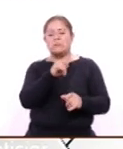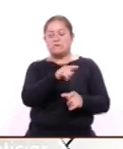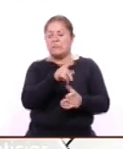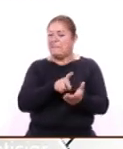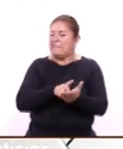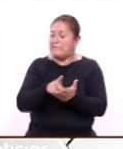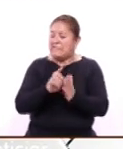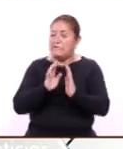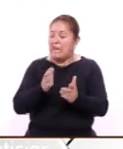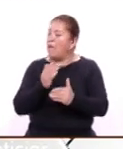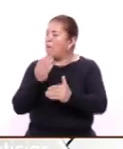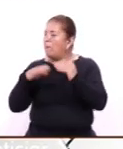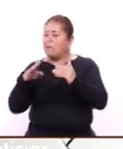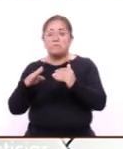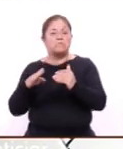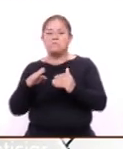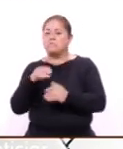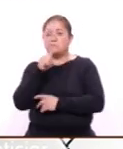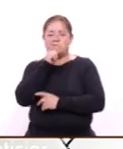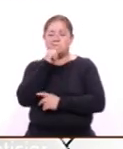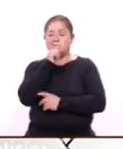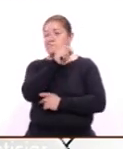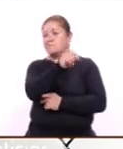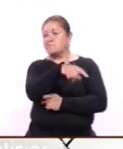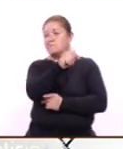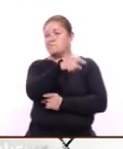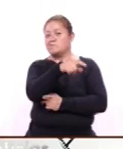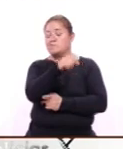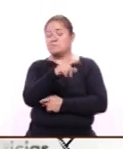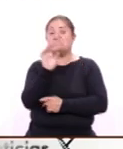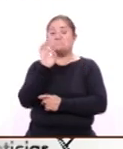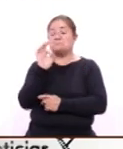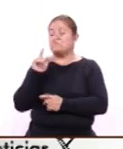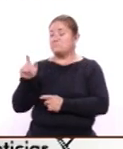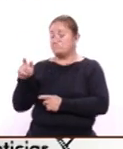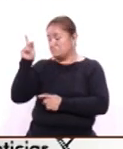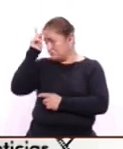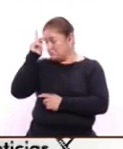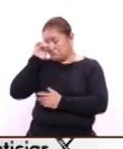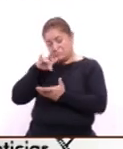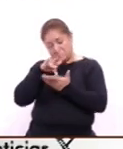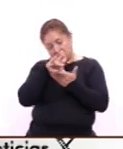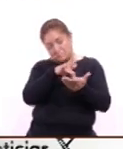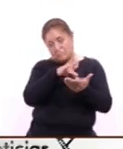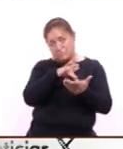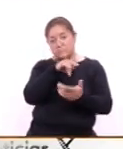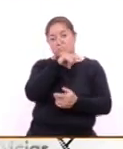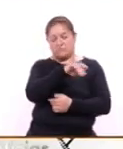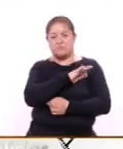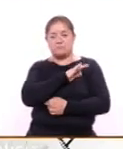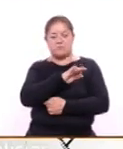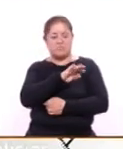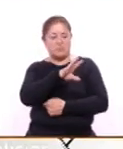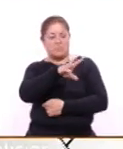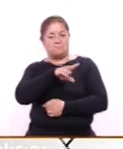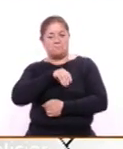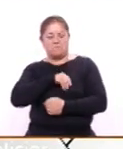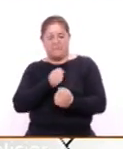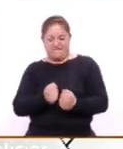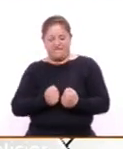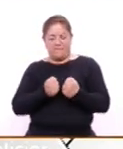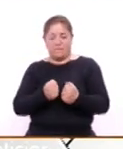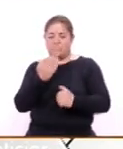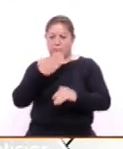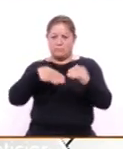decididas para salir de esos círculos de violencia, pero que a lo mejor con un apoyo psicológico pueden tomar herramientas y fortaleza para salir